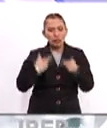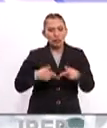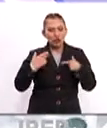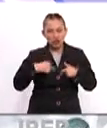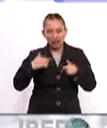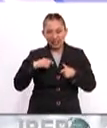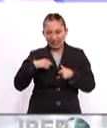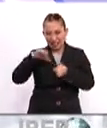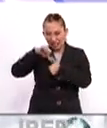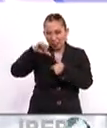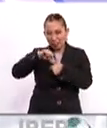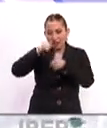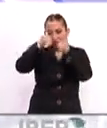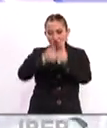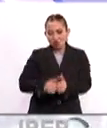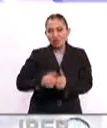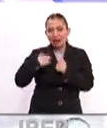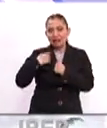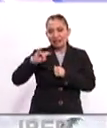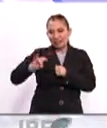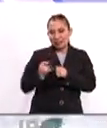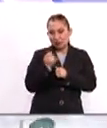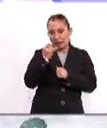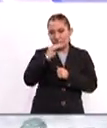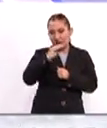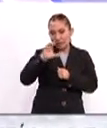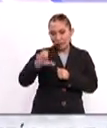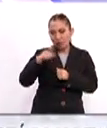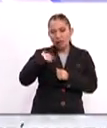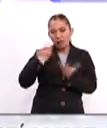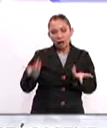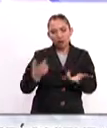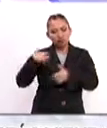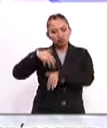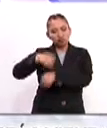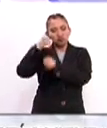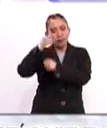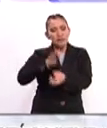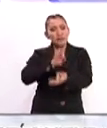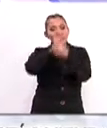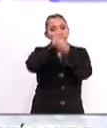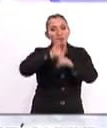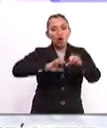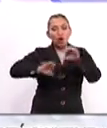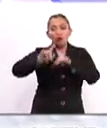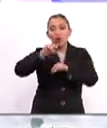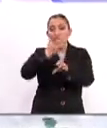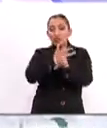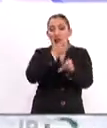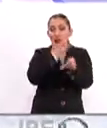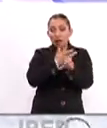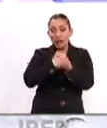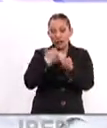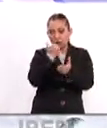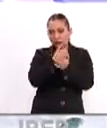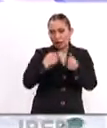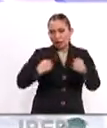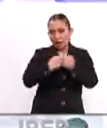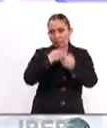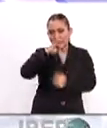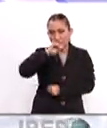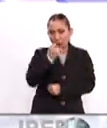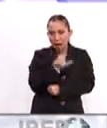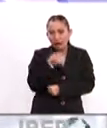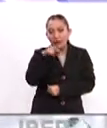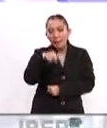migrantes centroamericanos que se encuentran en el Estado mexicano de Baja California se manifestaron frente al Consulado de los Estados Unidos en la ciudad fronteriza de